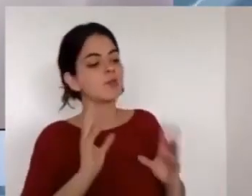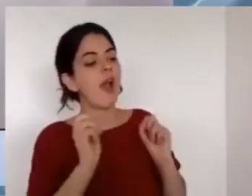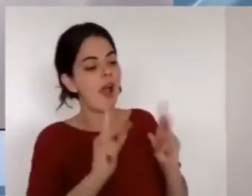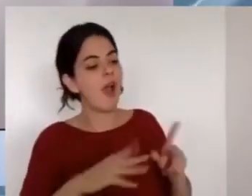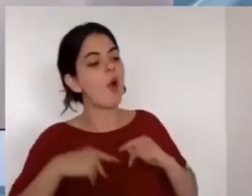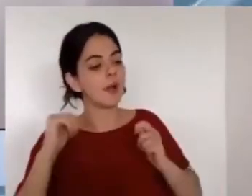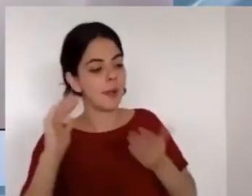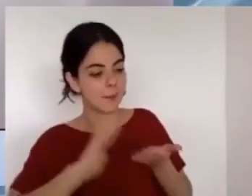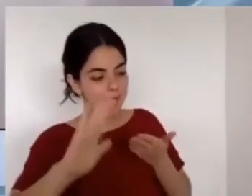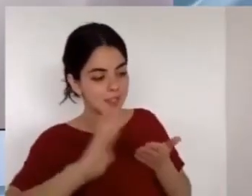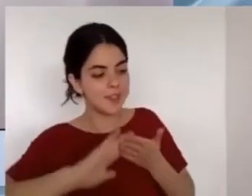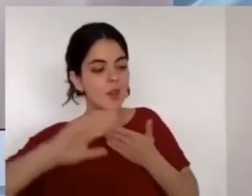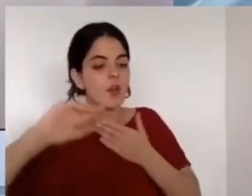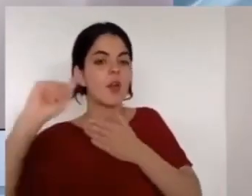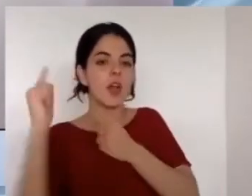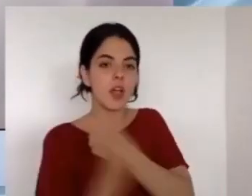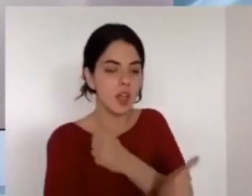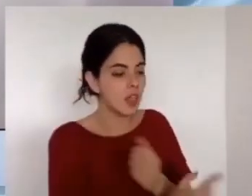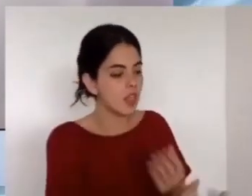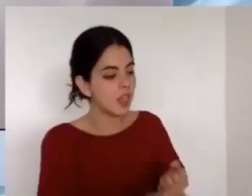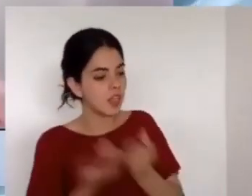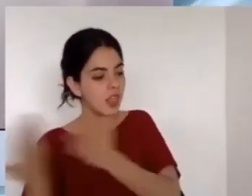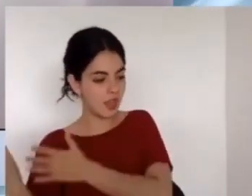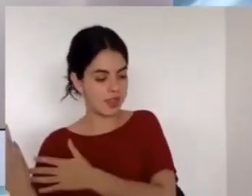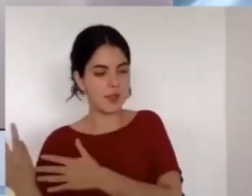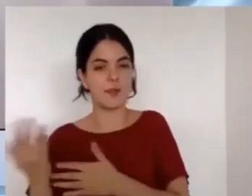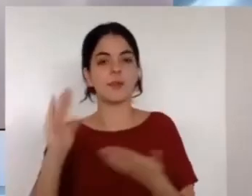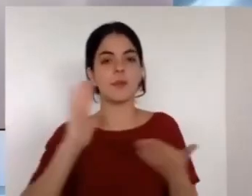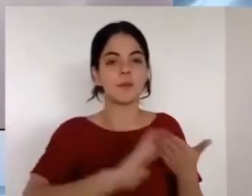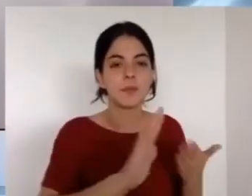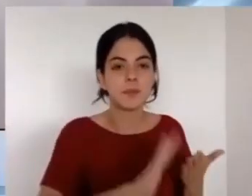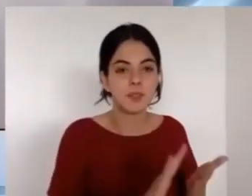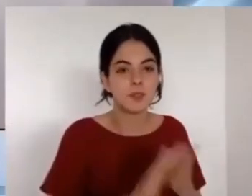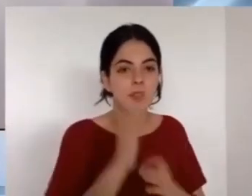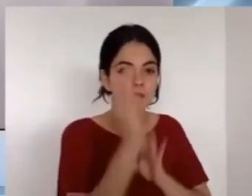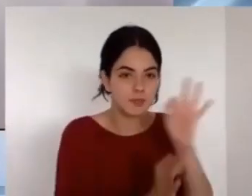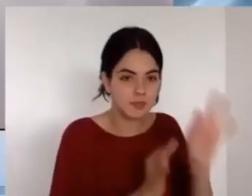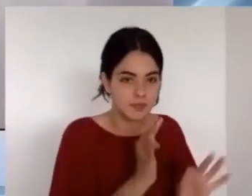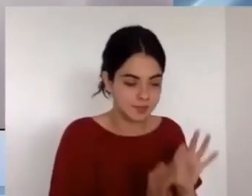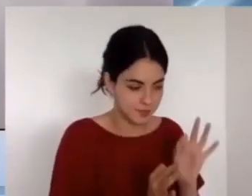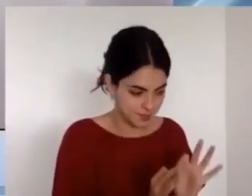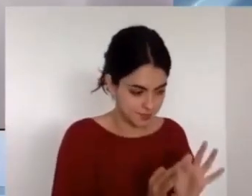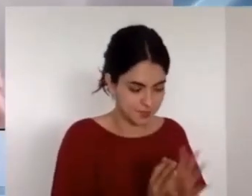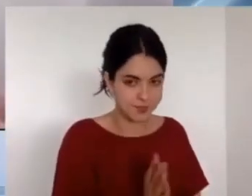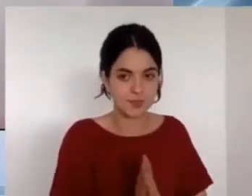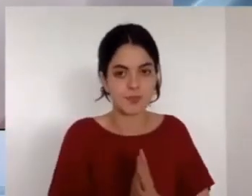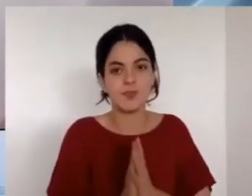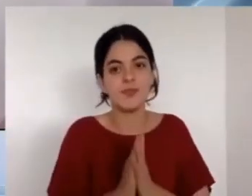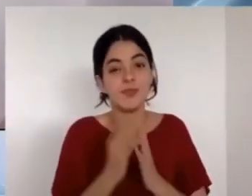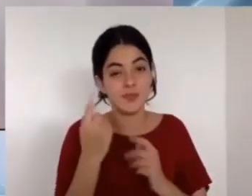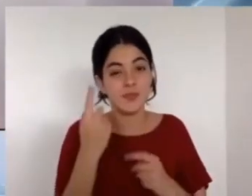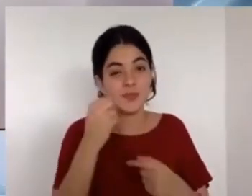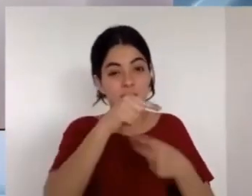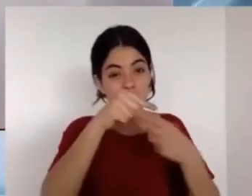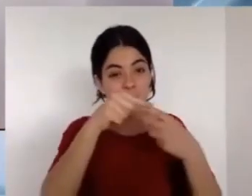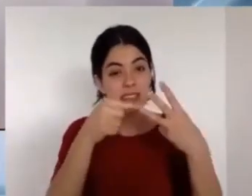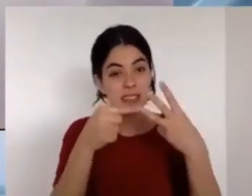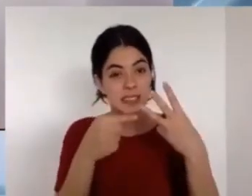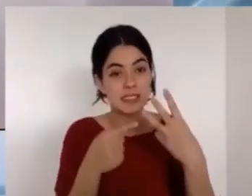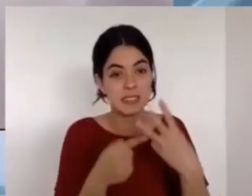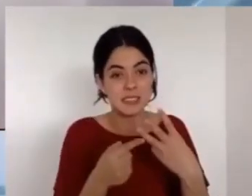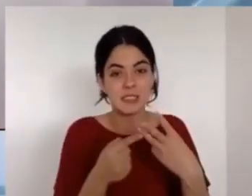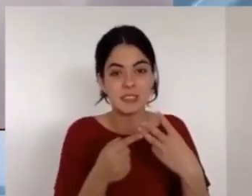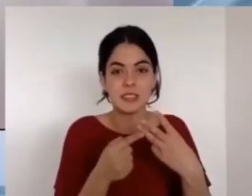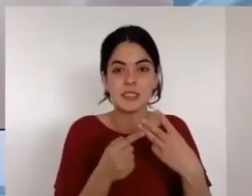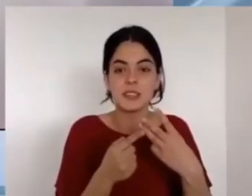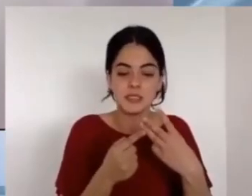sí condicional depende de los que estamos aquí. Pero si se cumplen estos cambios,